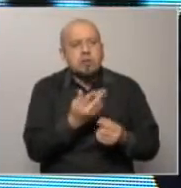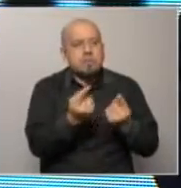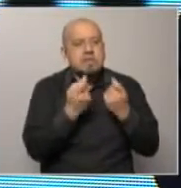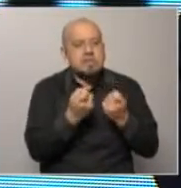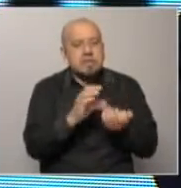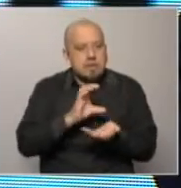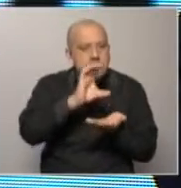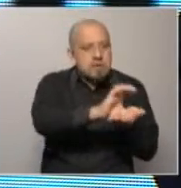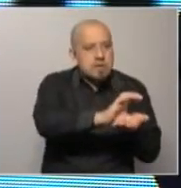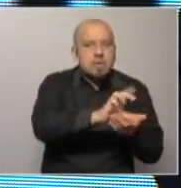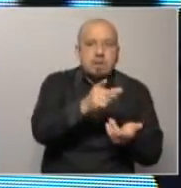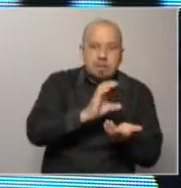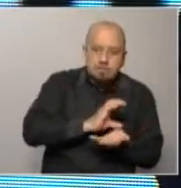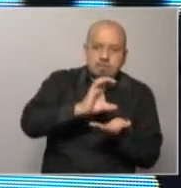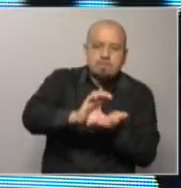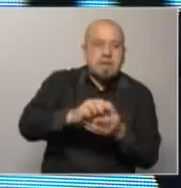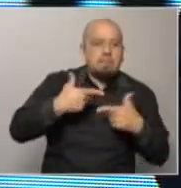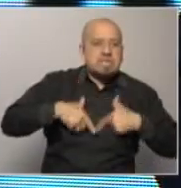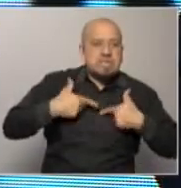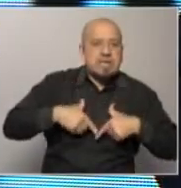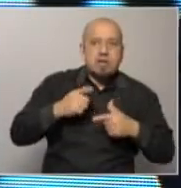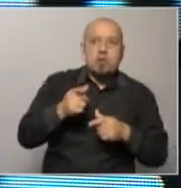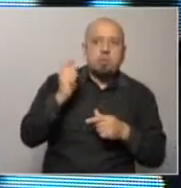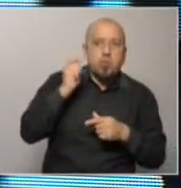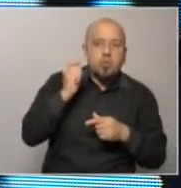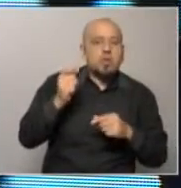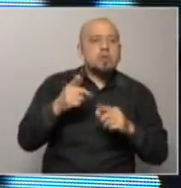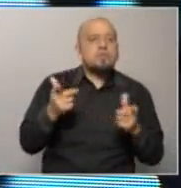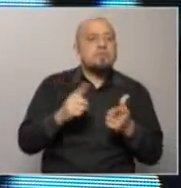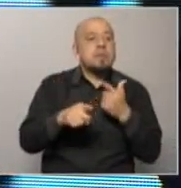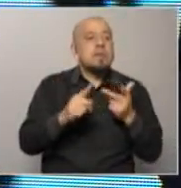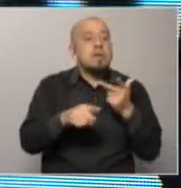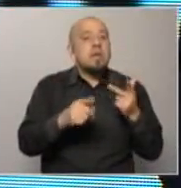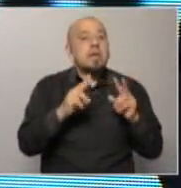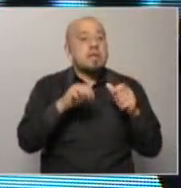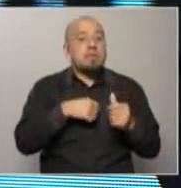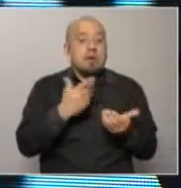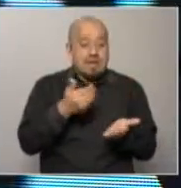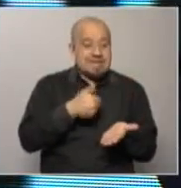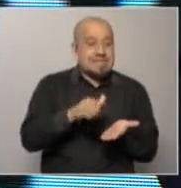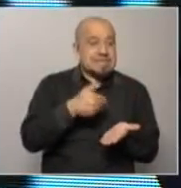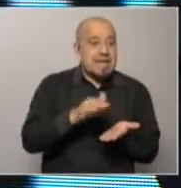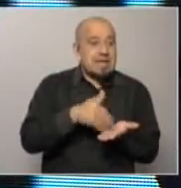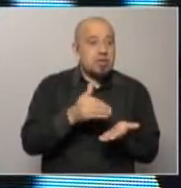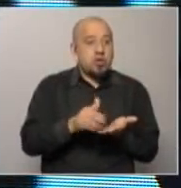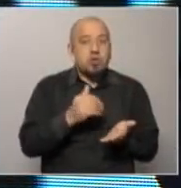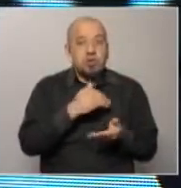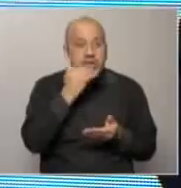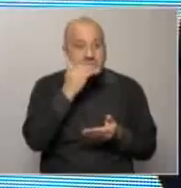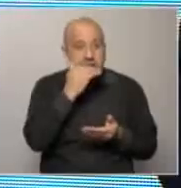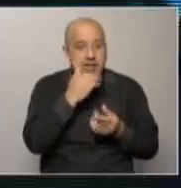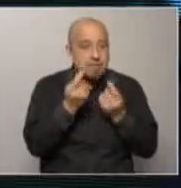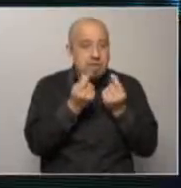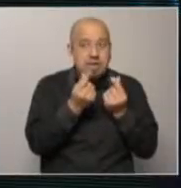el presupuesto de plata para ministerios y para entes autónomos obviamente entra el saldo de caja de las empresas públicas que van al presupuesto en los